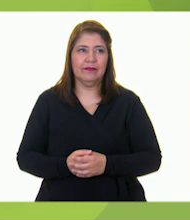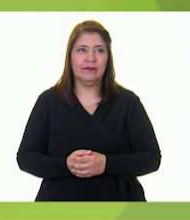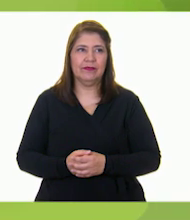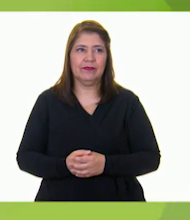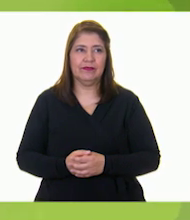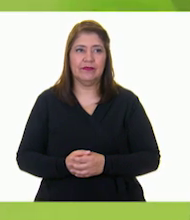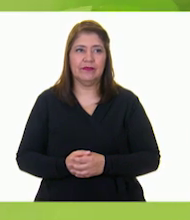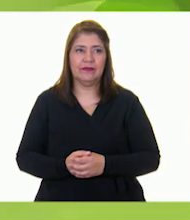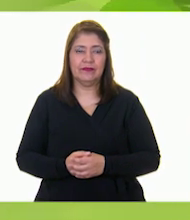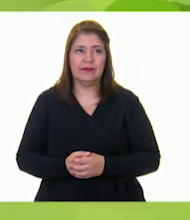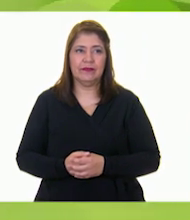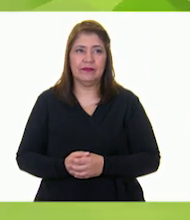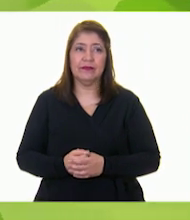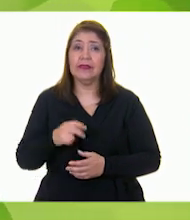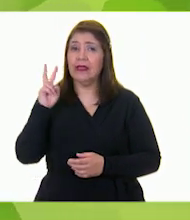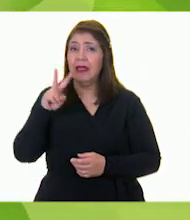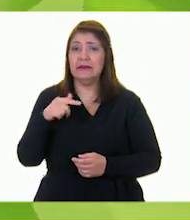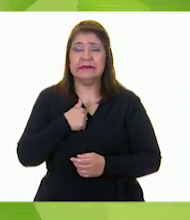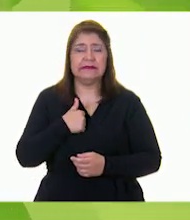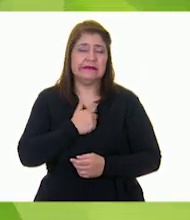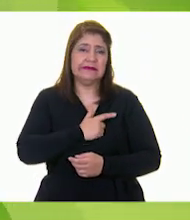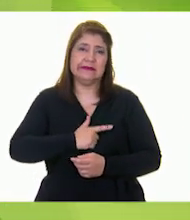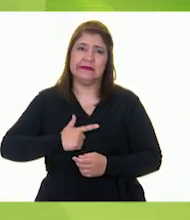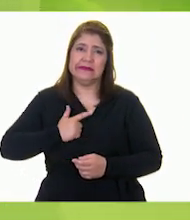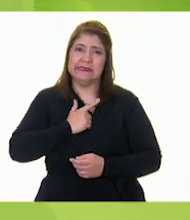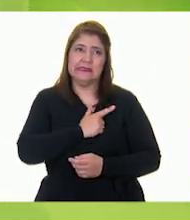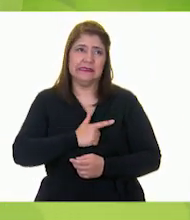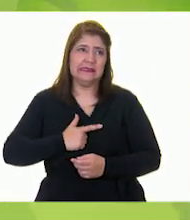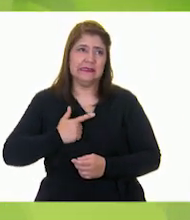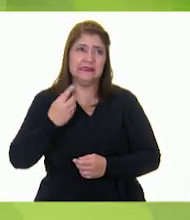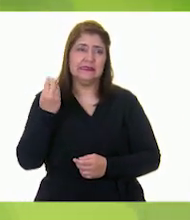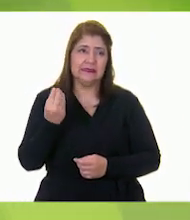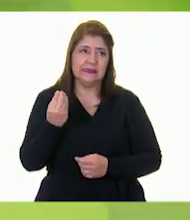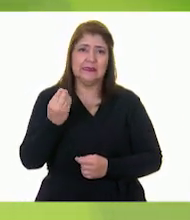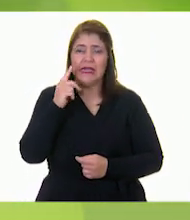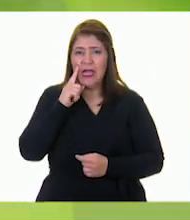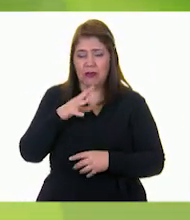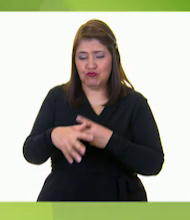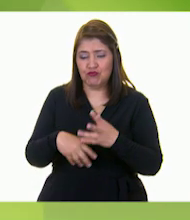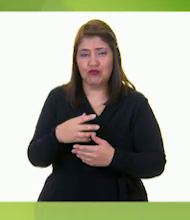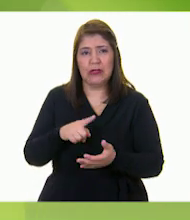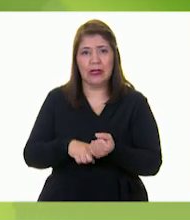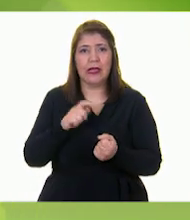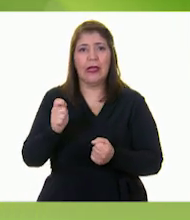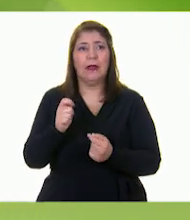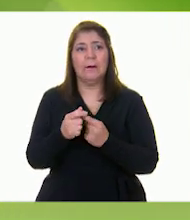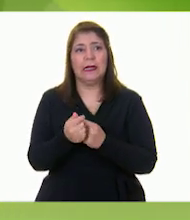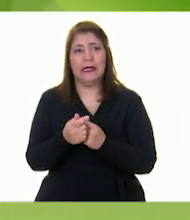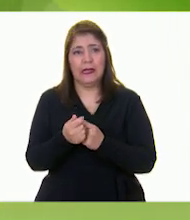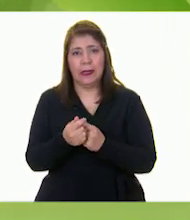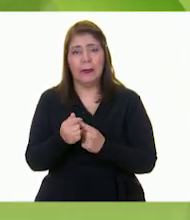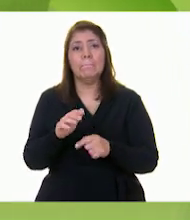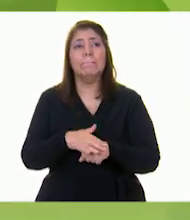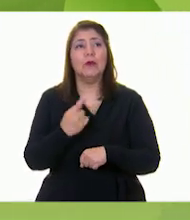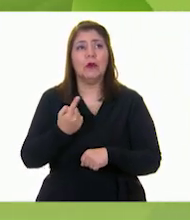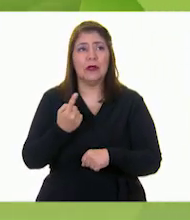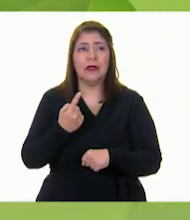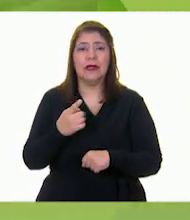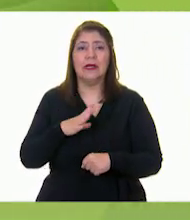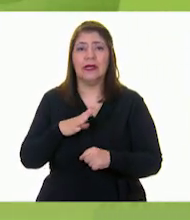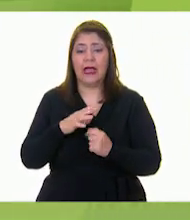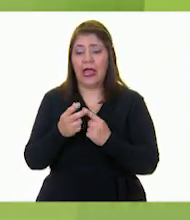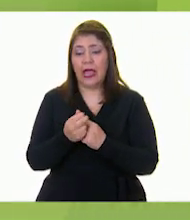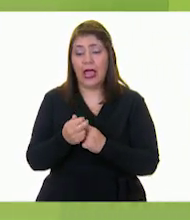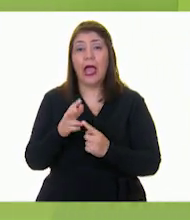La verdad es que a mí me gusta mucho adornar mi che con cacahuates ya que nos contiene